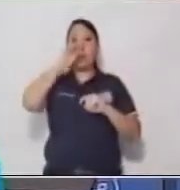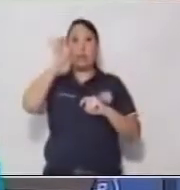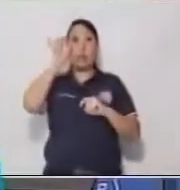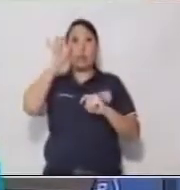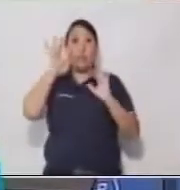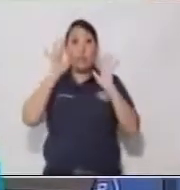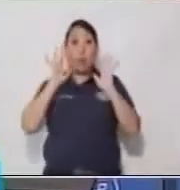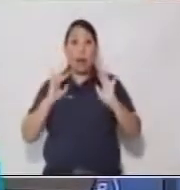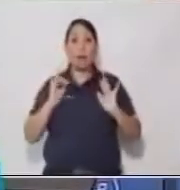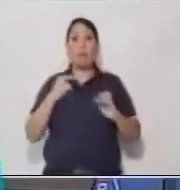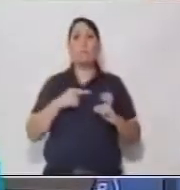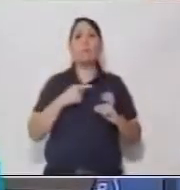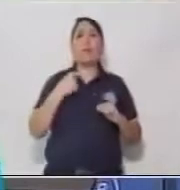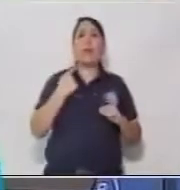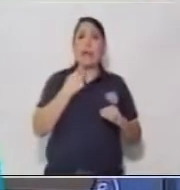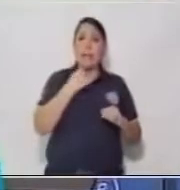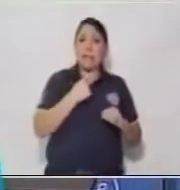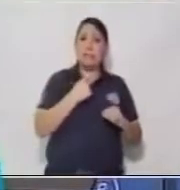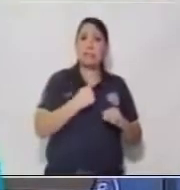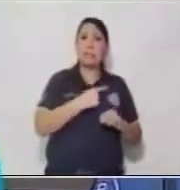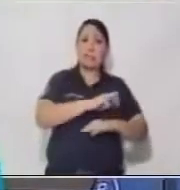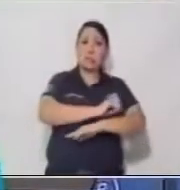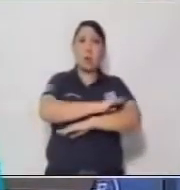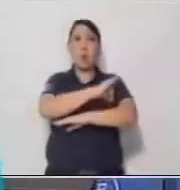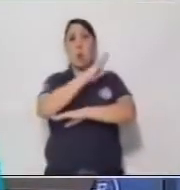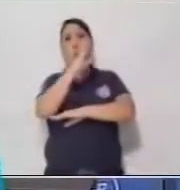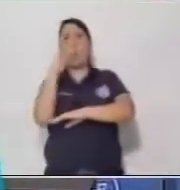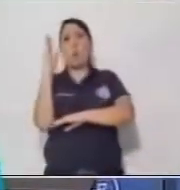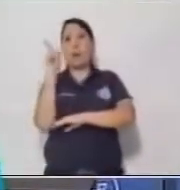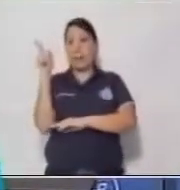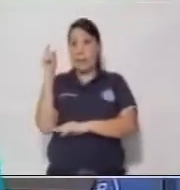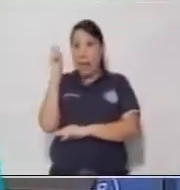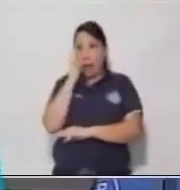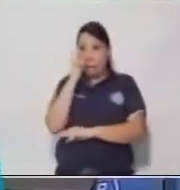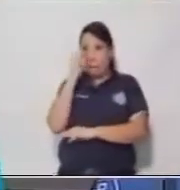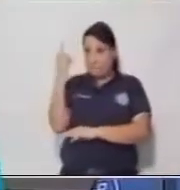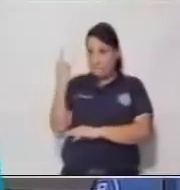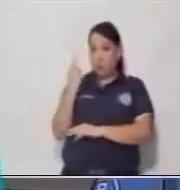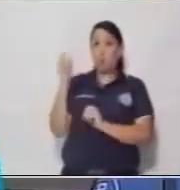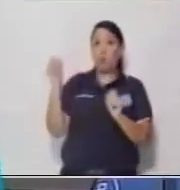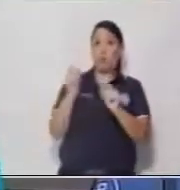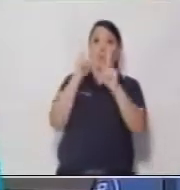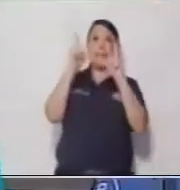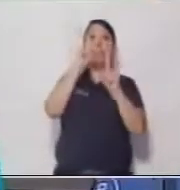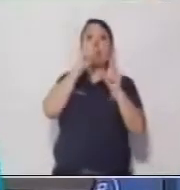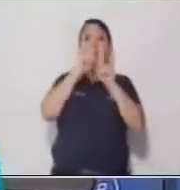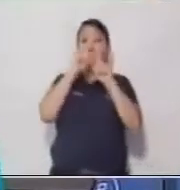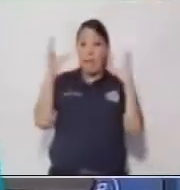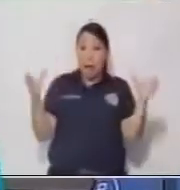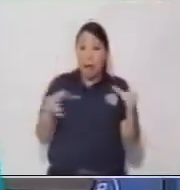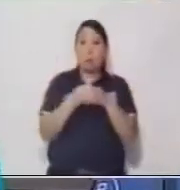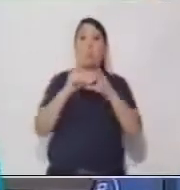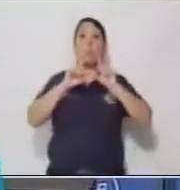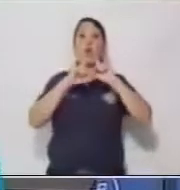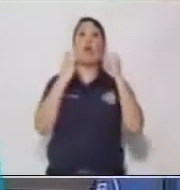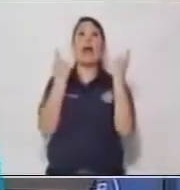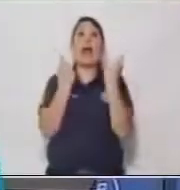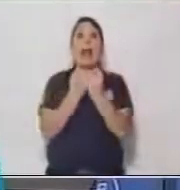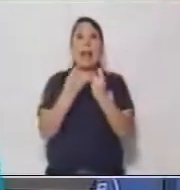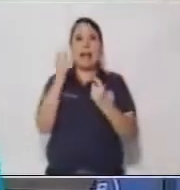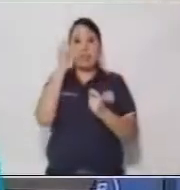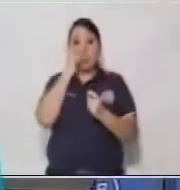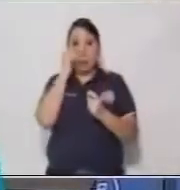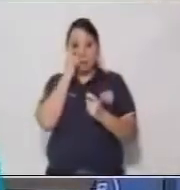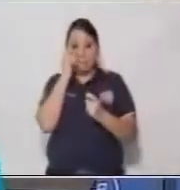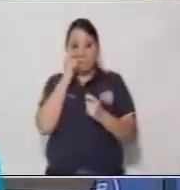Así pasamos todo el día con la señorita amada. Cantamos con la sirenita Ariel junto